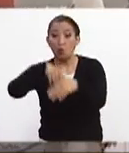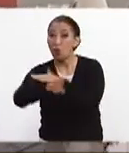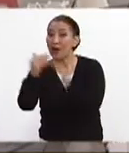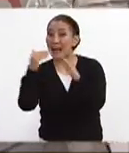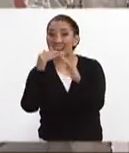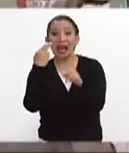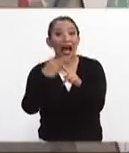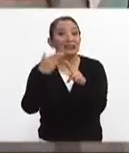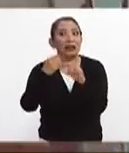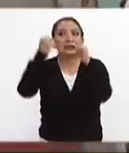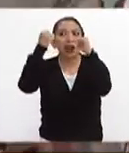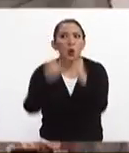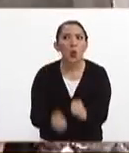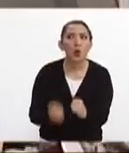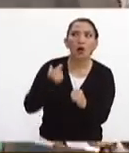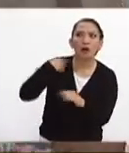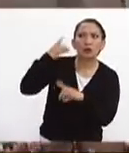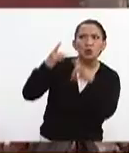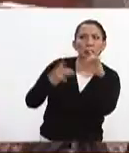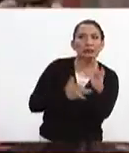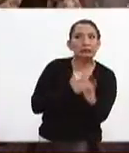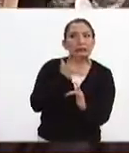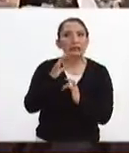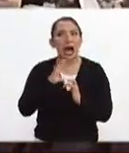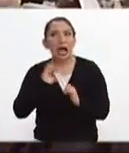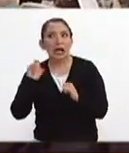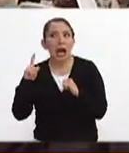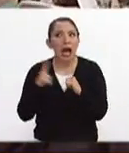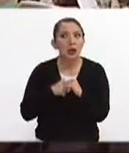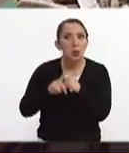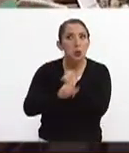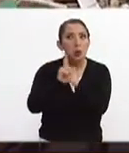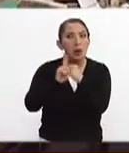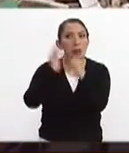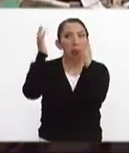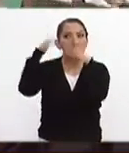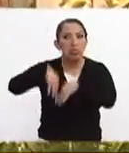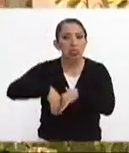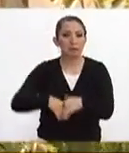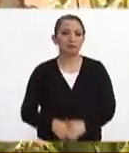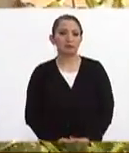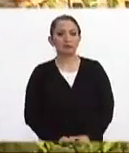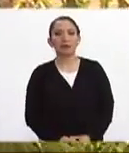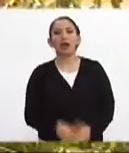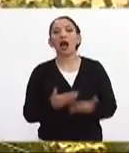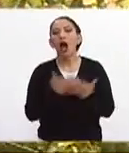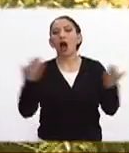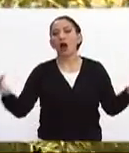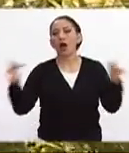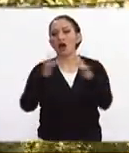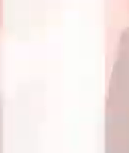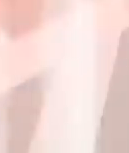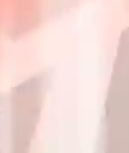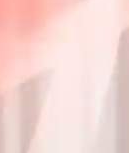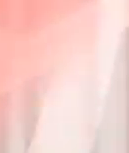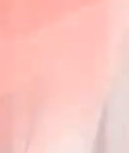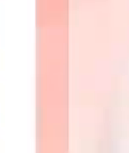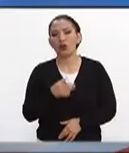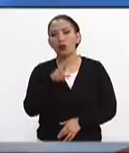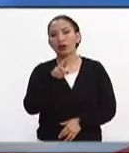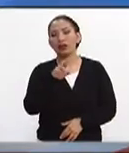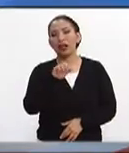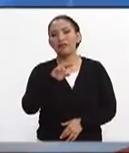que estén completamente seguros si es que dudan de que pueda haber un daño estructural. Y nos vamos a comunicar ahora con